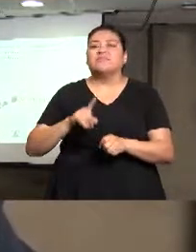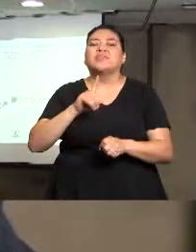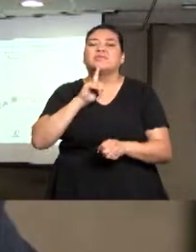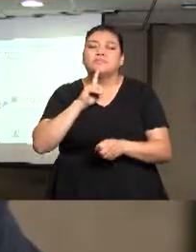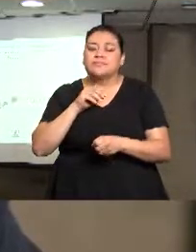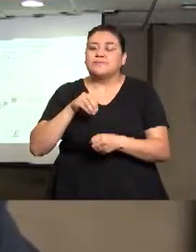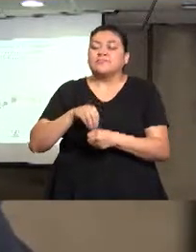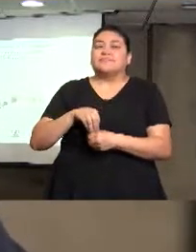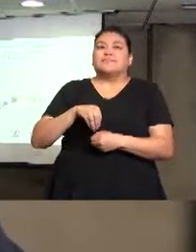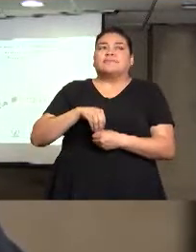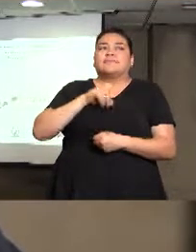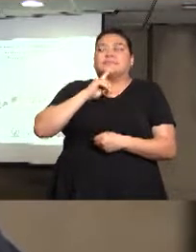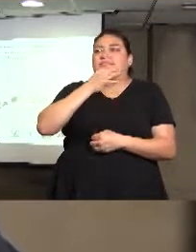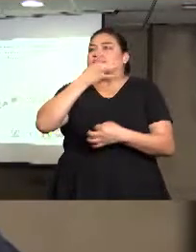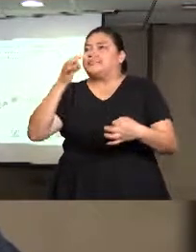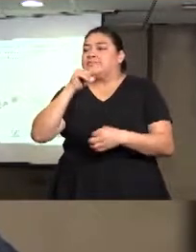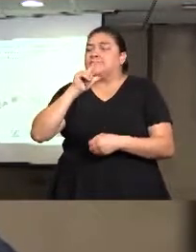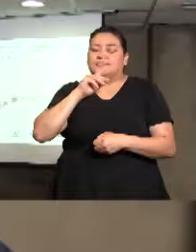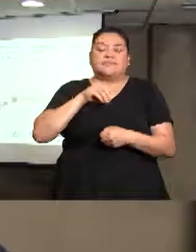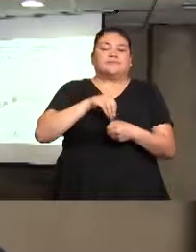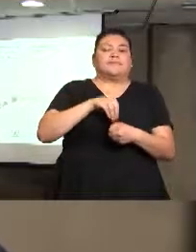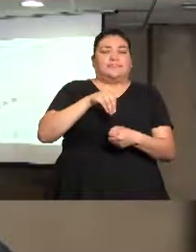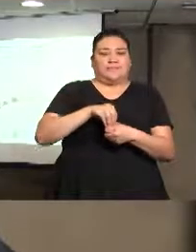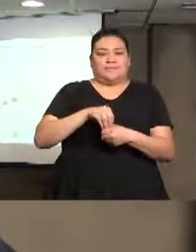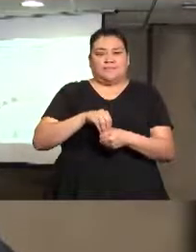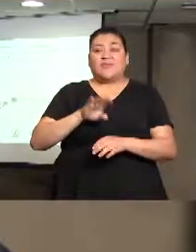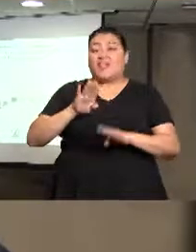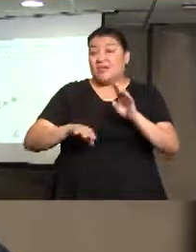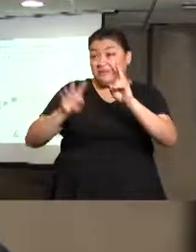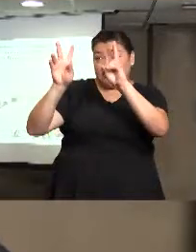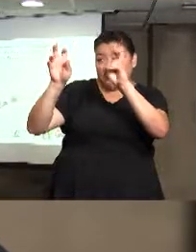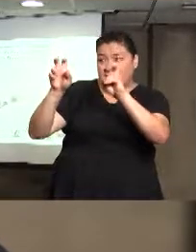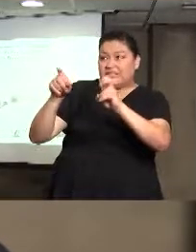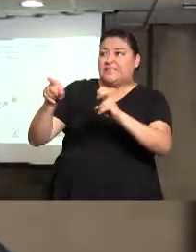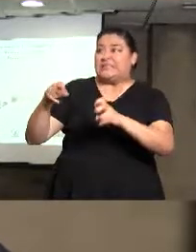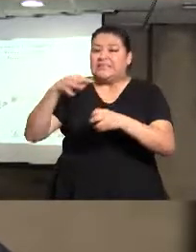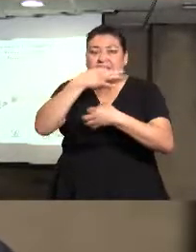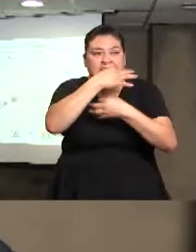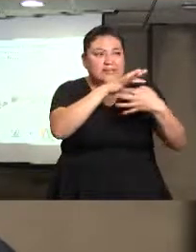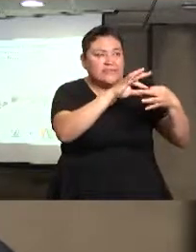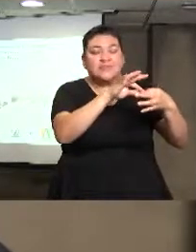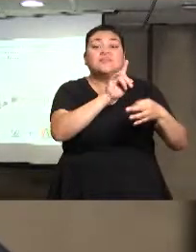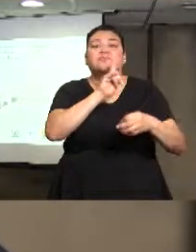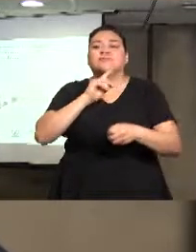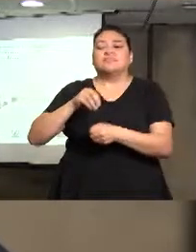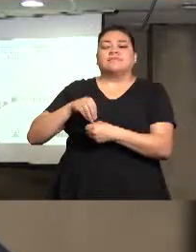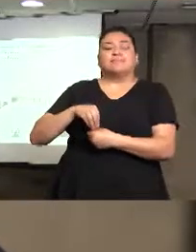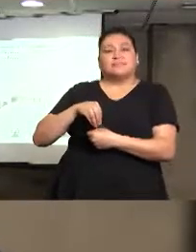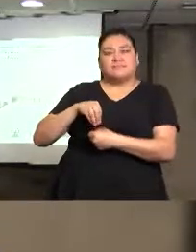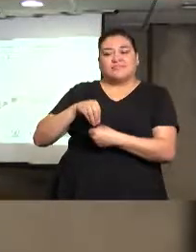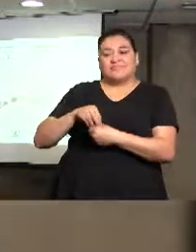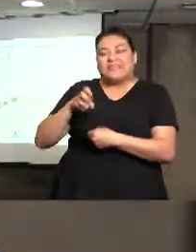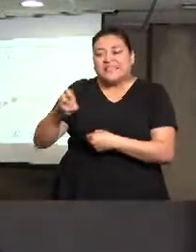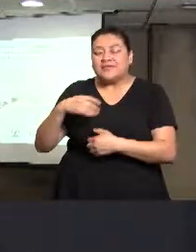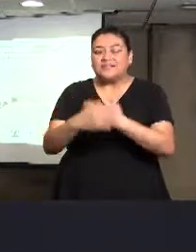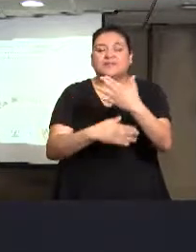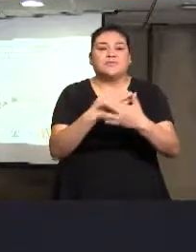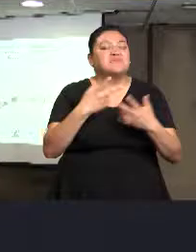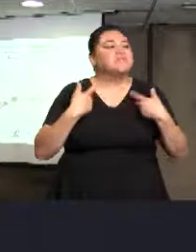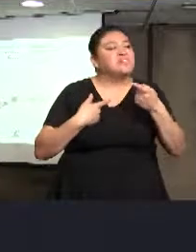vislumbrar y visibilizar diferentes temas que a todos nos antañen y que desafortunadamente afectan a muchas personas.